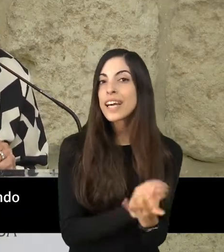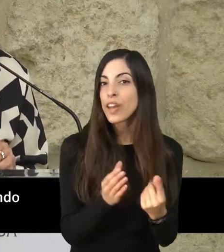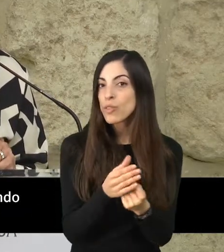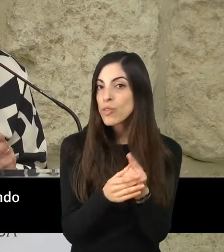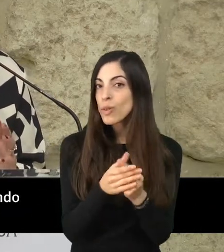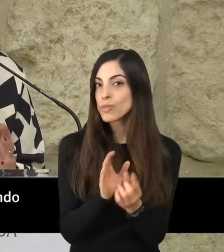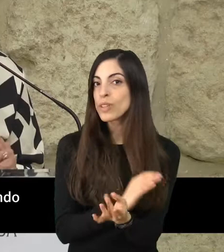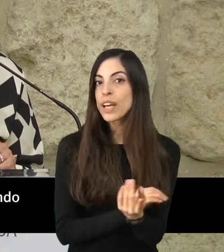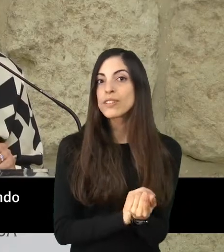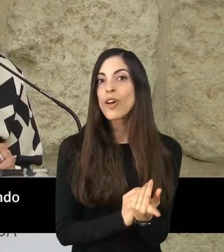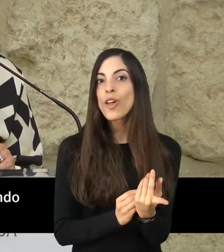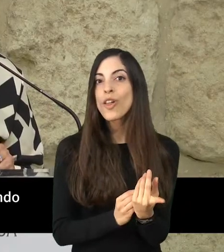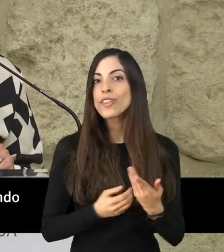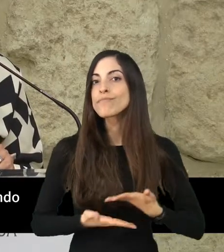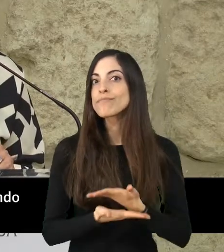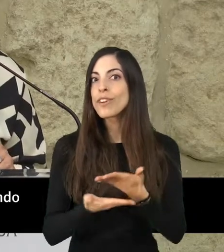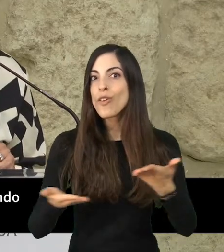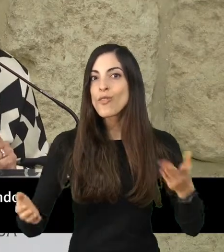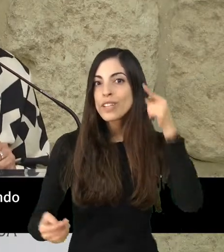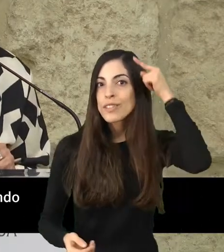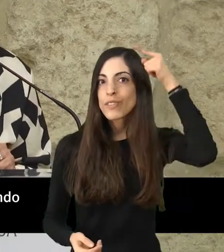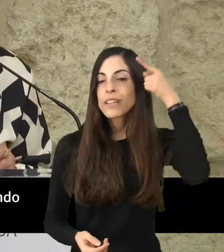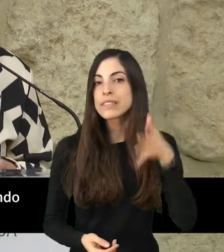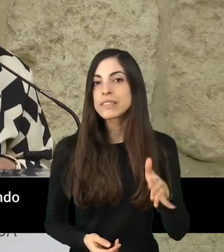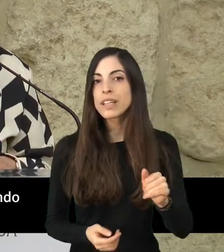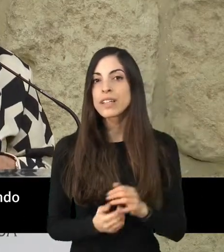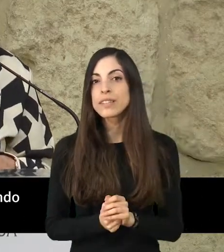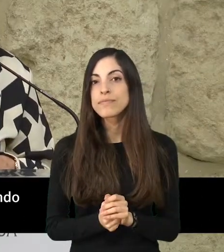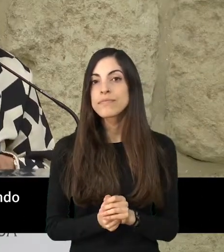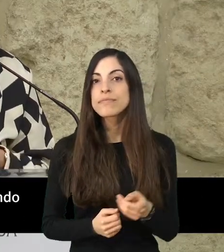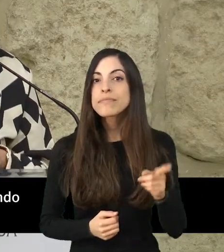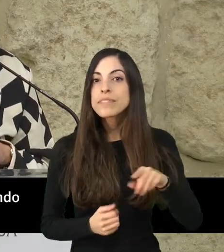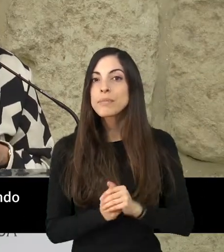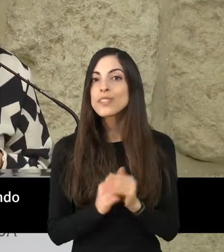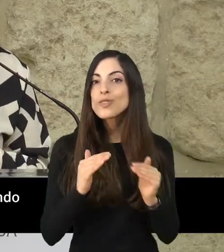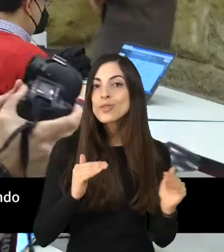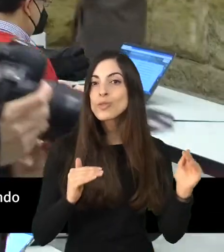naturaleza y superando también desequilibrios en el modelo turístico actual.